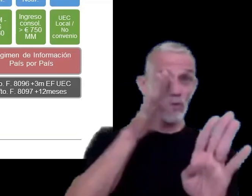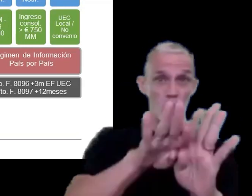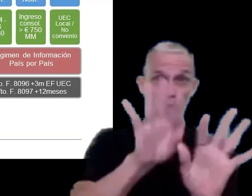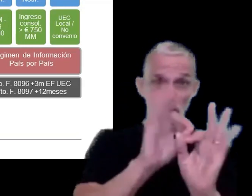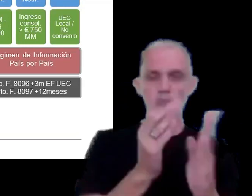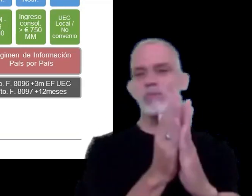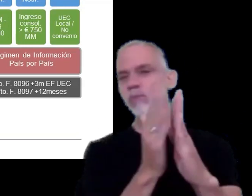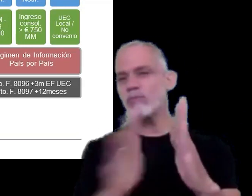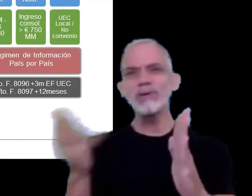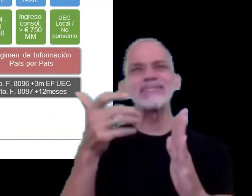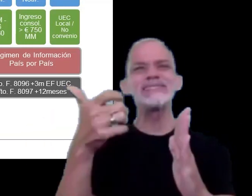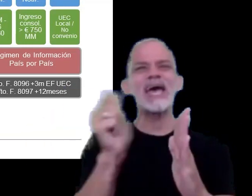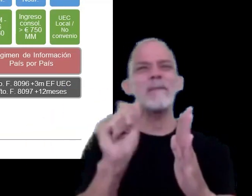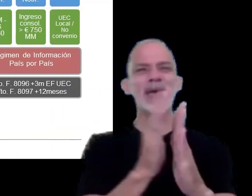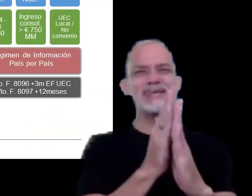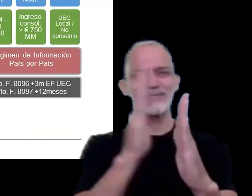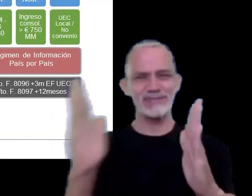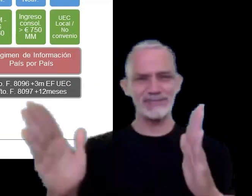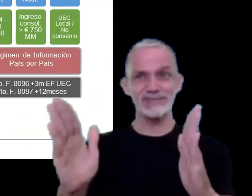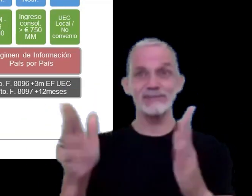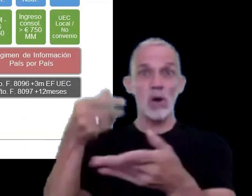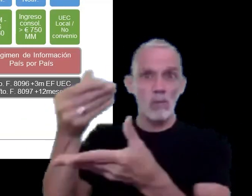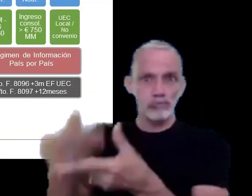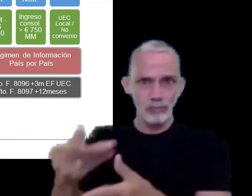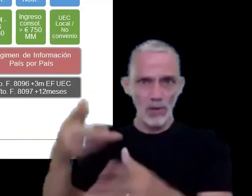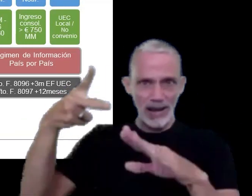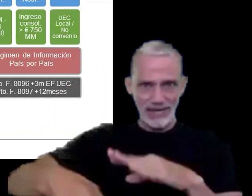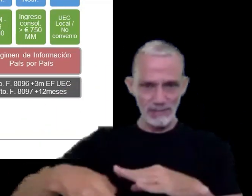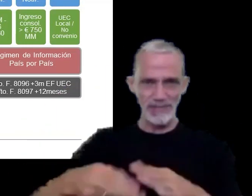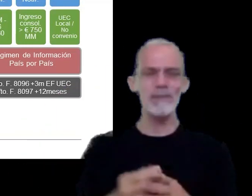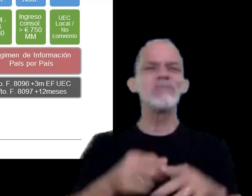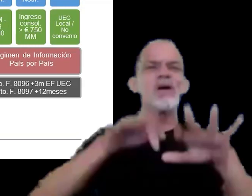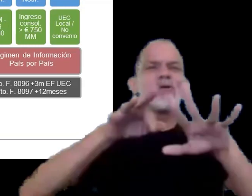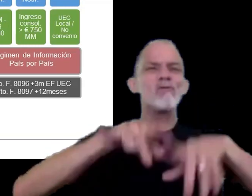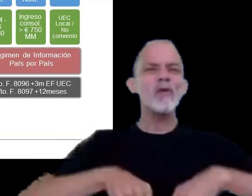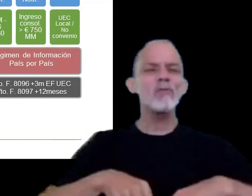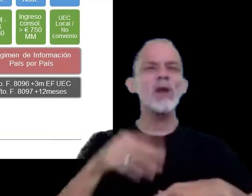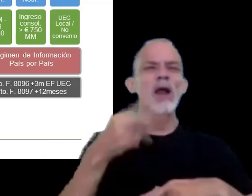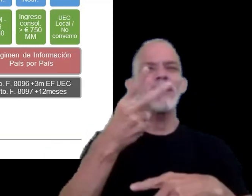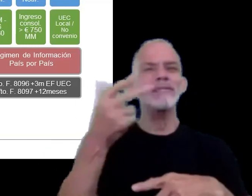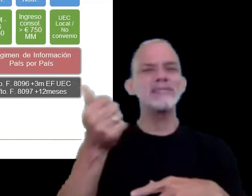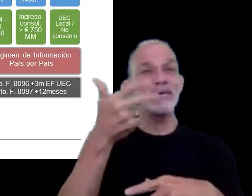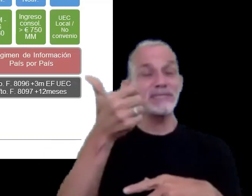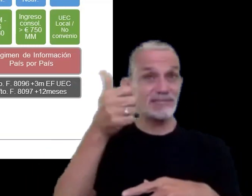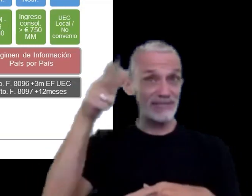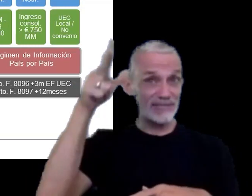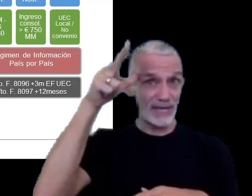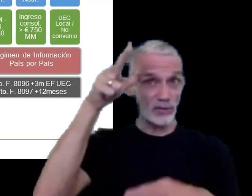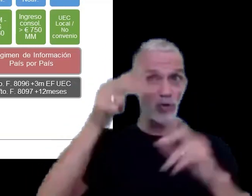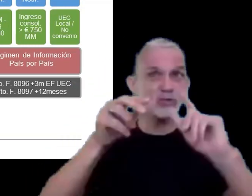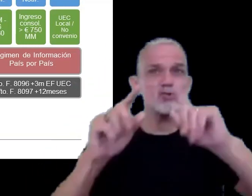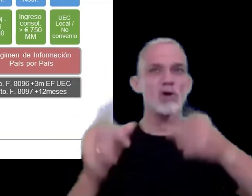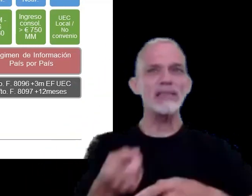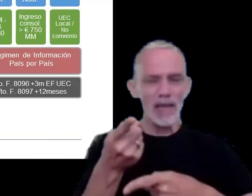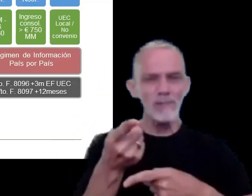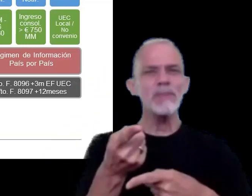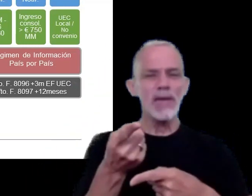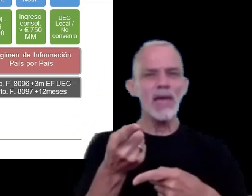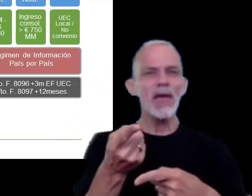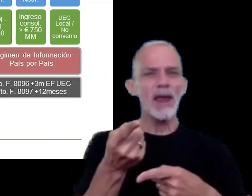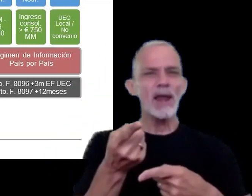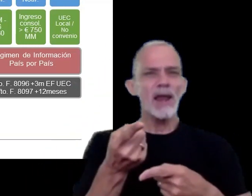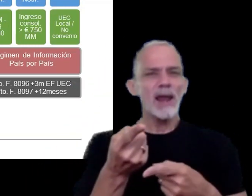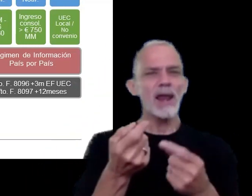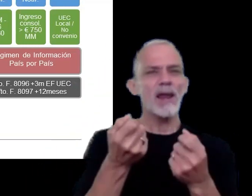fiscal el formulario 2668 también es aplicable para